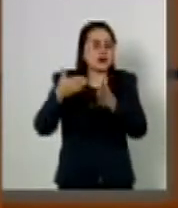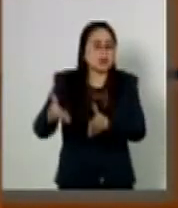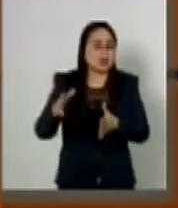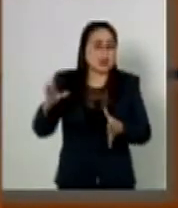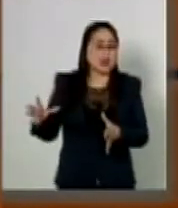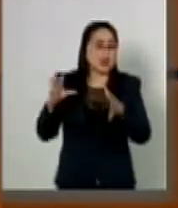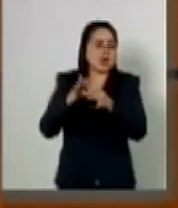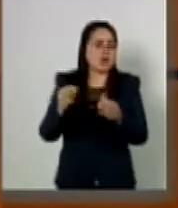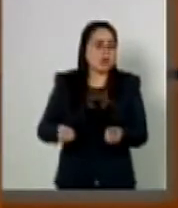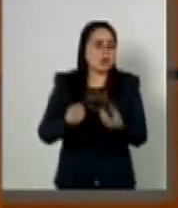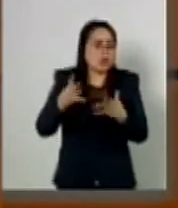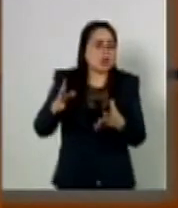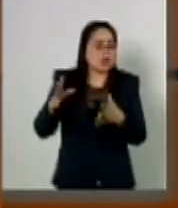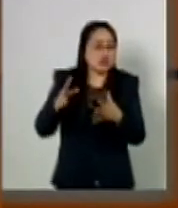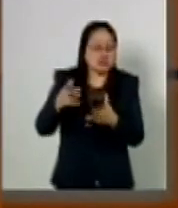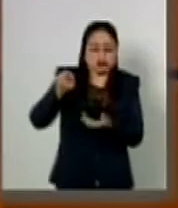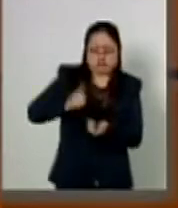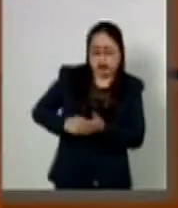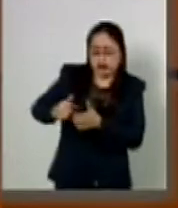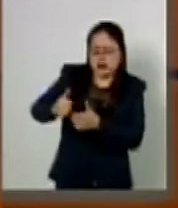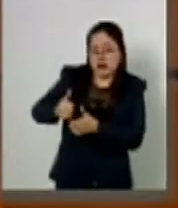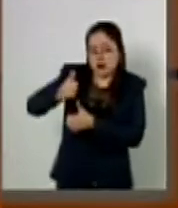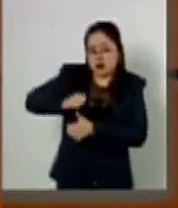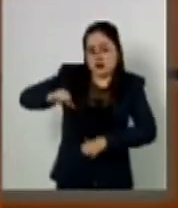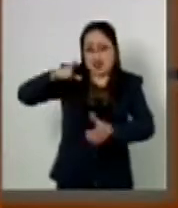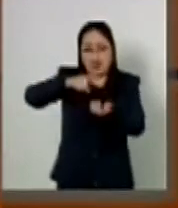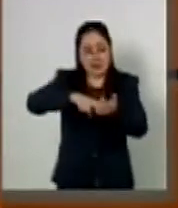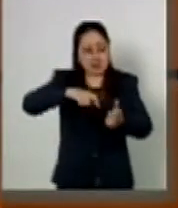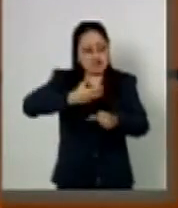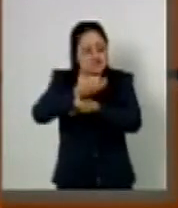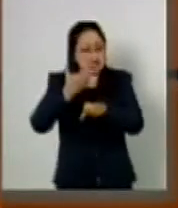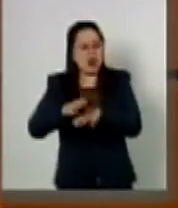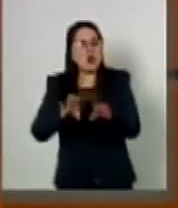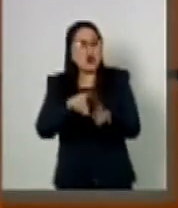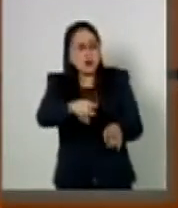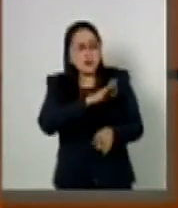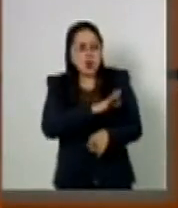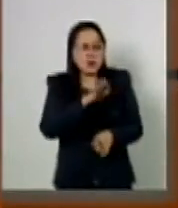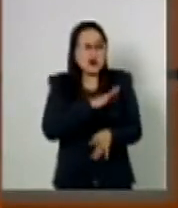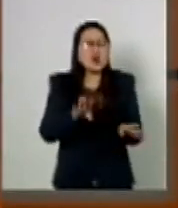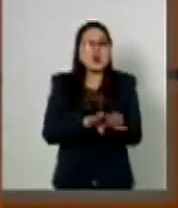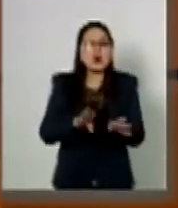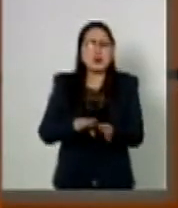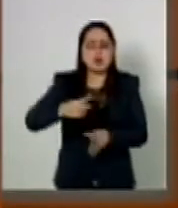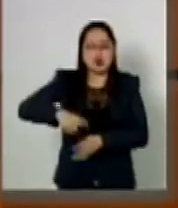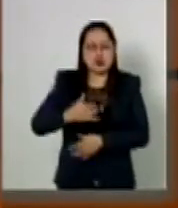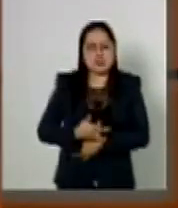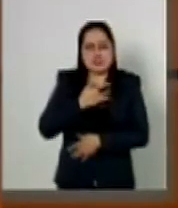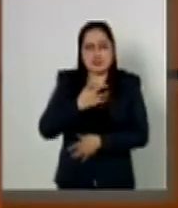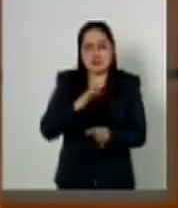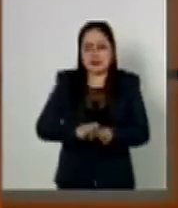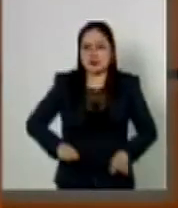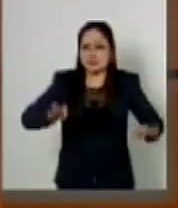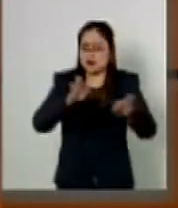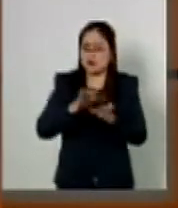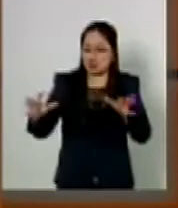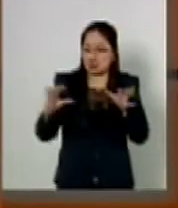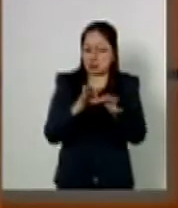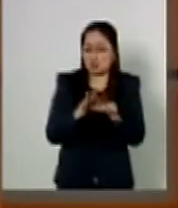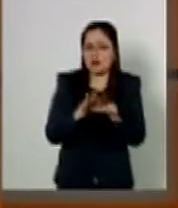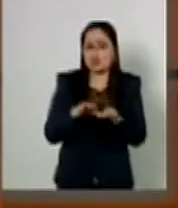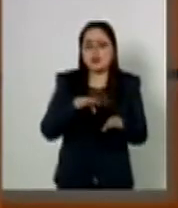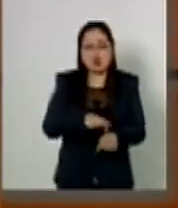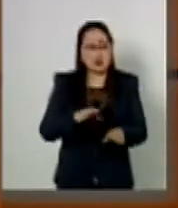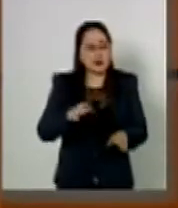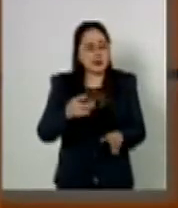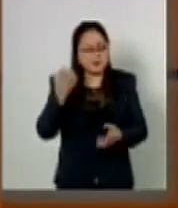restablecimiento de las capacidades de las autoridades locales. En ese sentido, consideramos de la mayor relevancia entrar de inmediato al